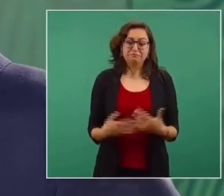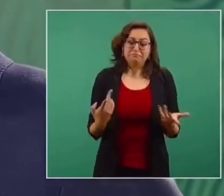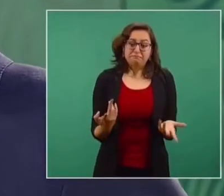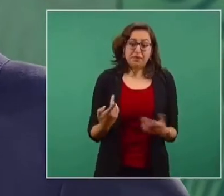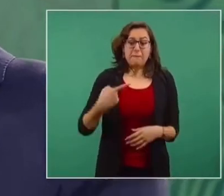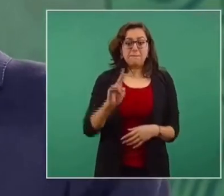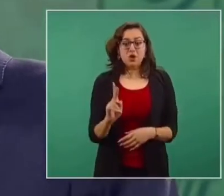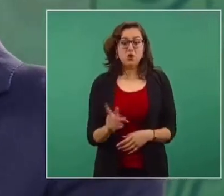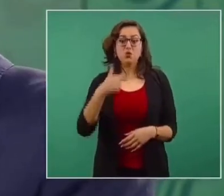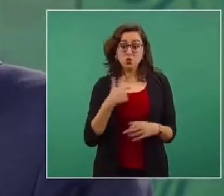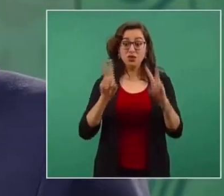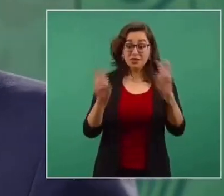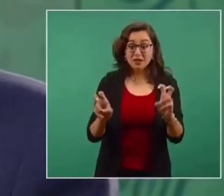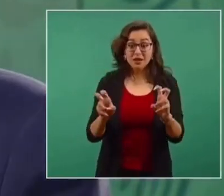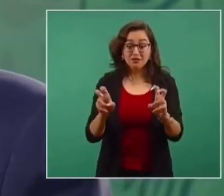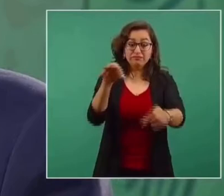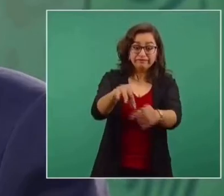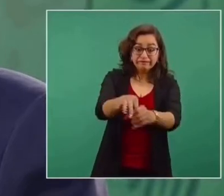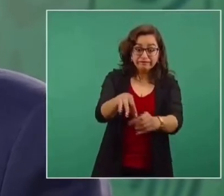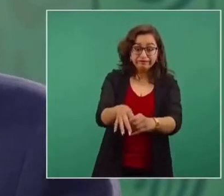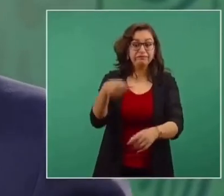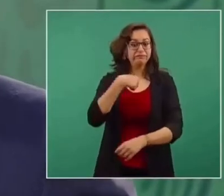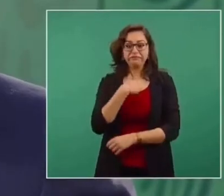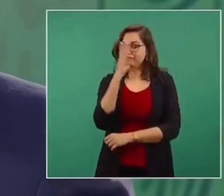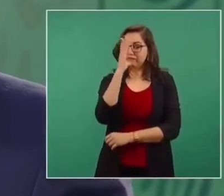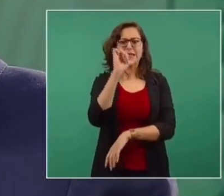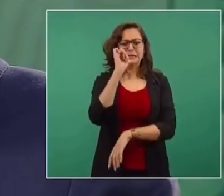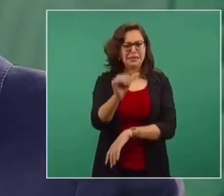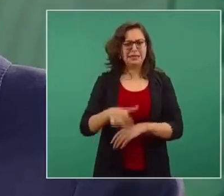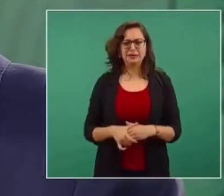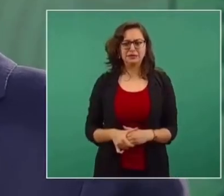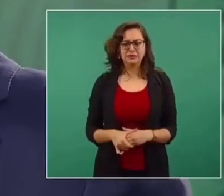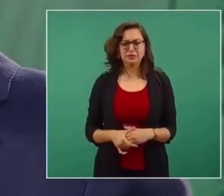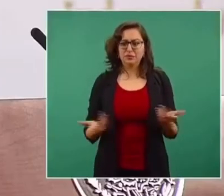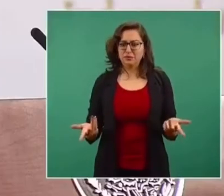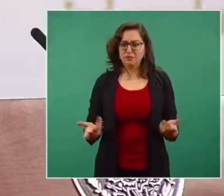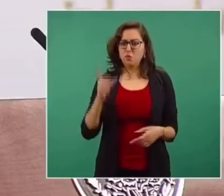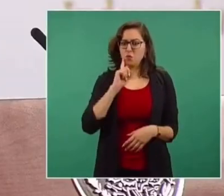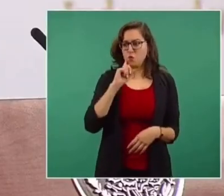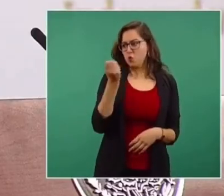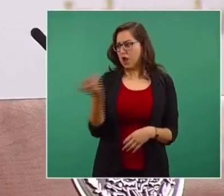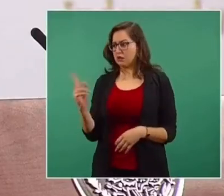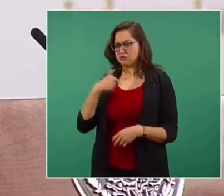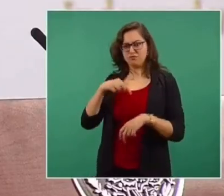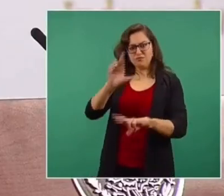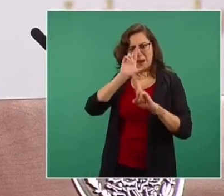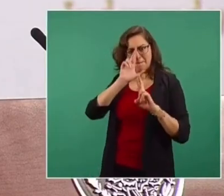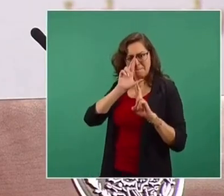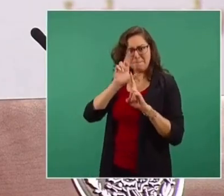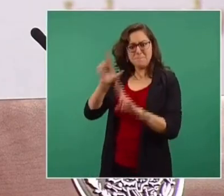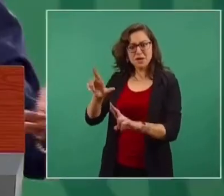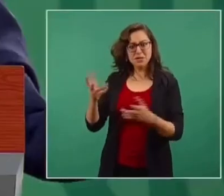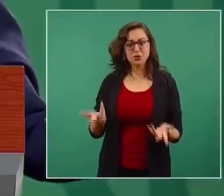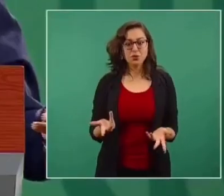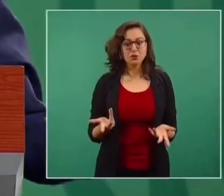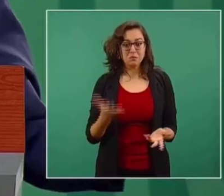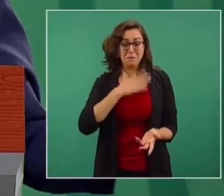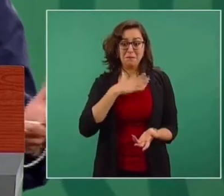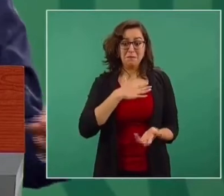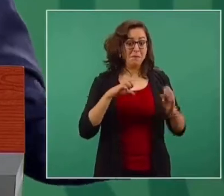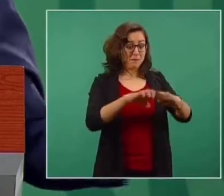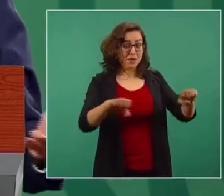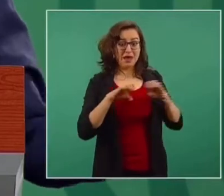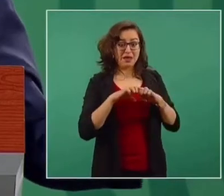seguir hablando de este tema, porque no me corresponde. Respeto tanto a las mujeres, que la mayoría